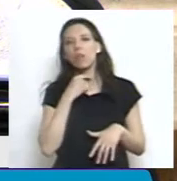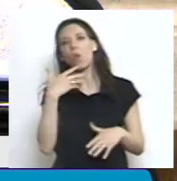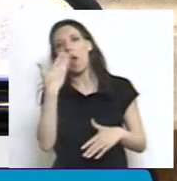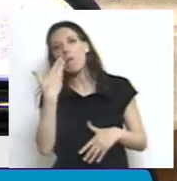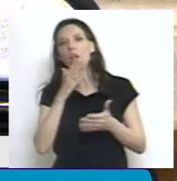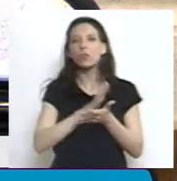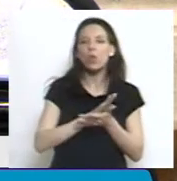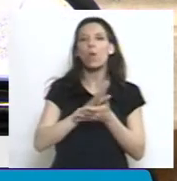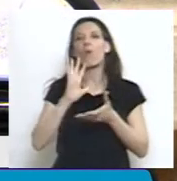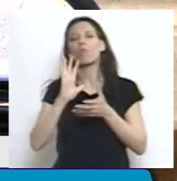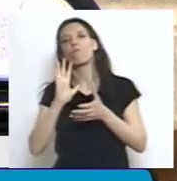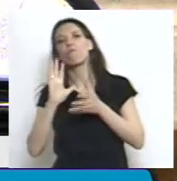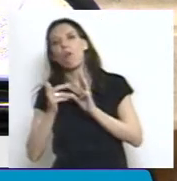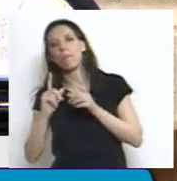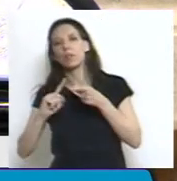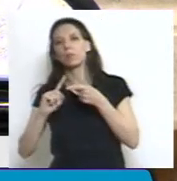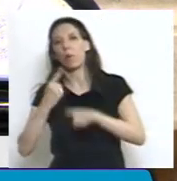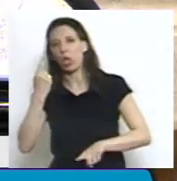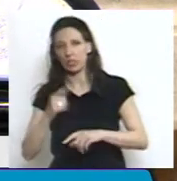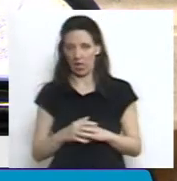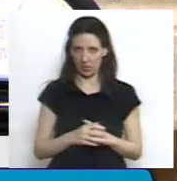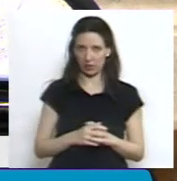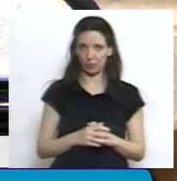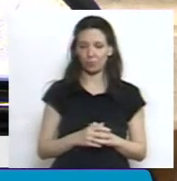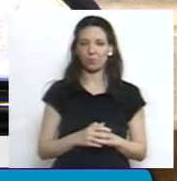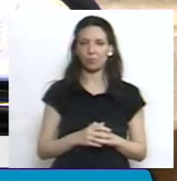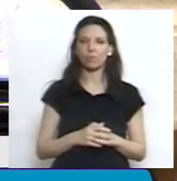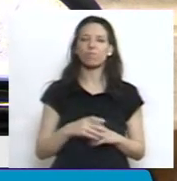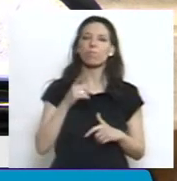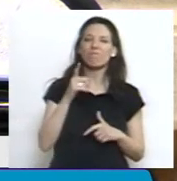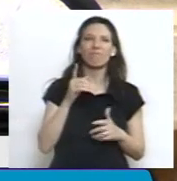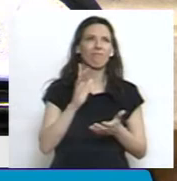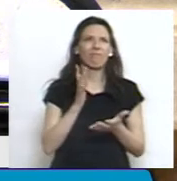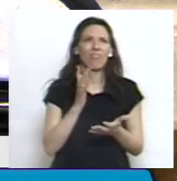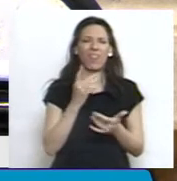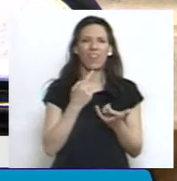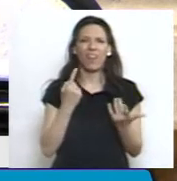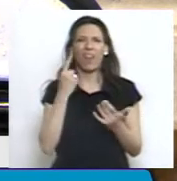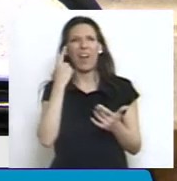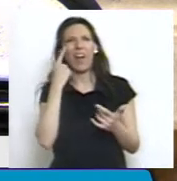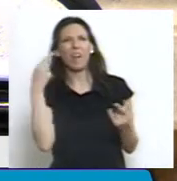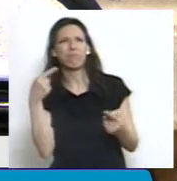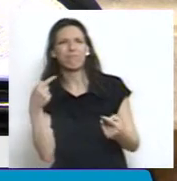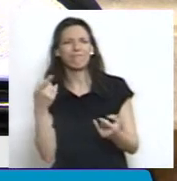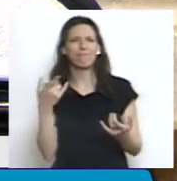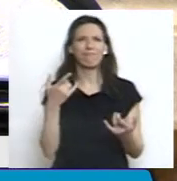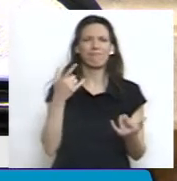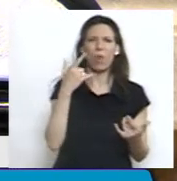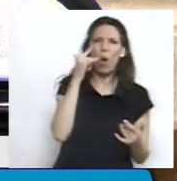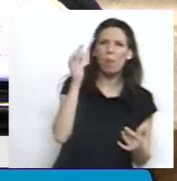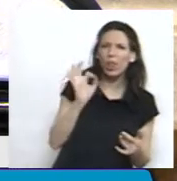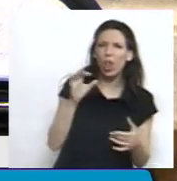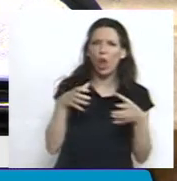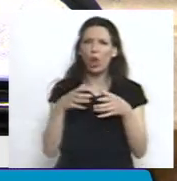las miradas políticas. El grado de incoherencia de la opinión y con todo respeto lo digo, de la